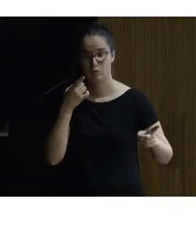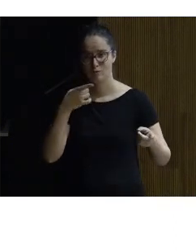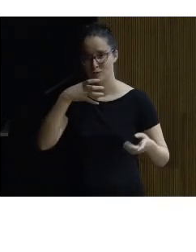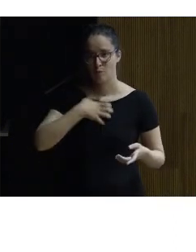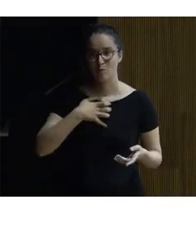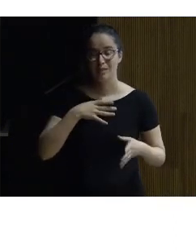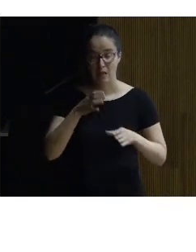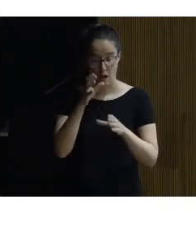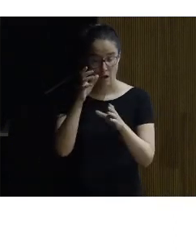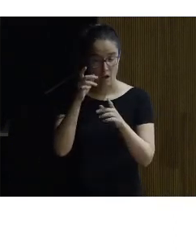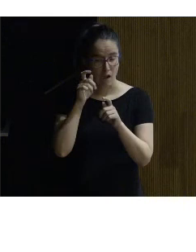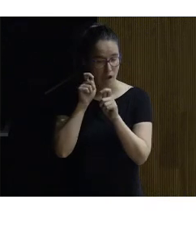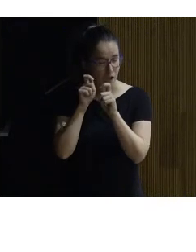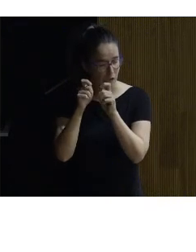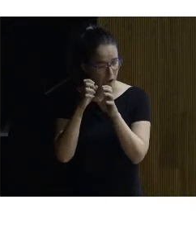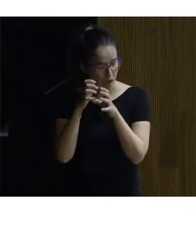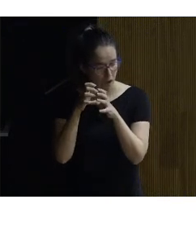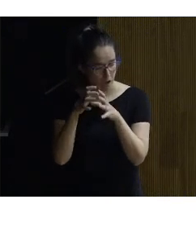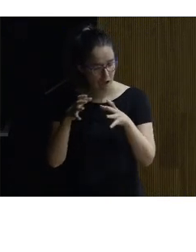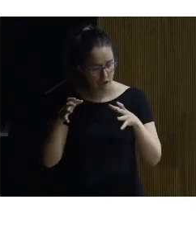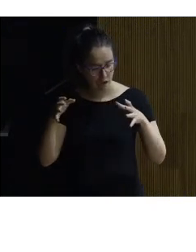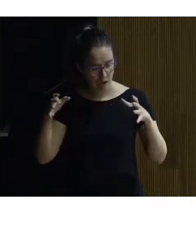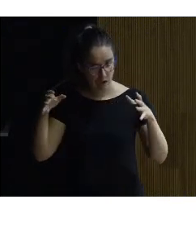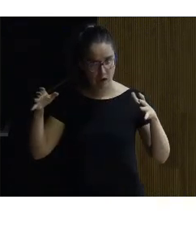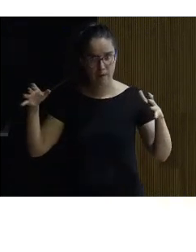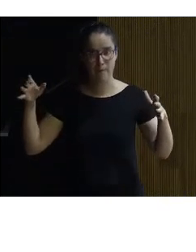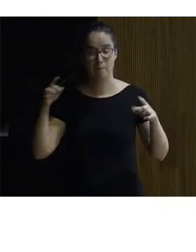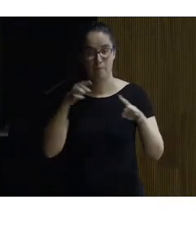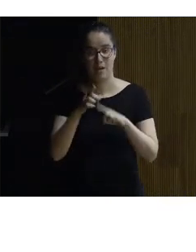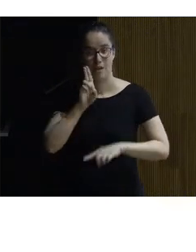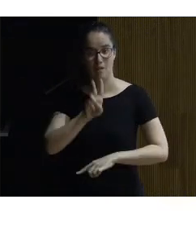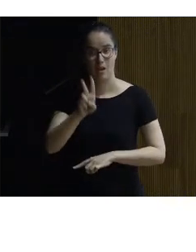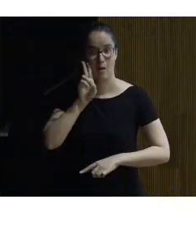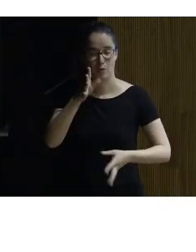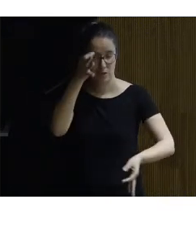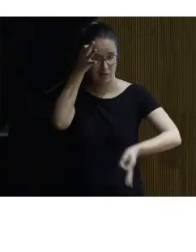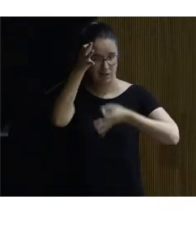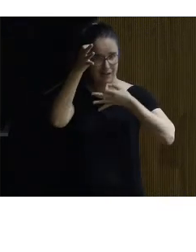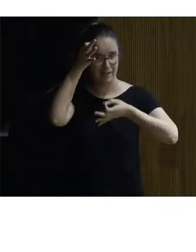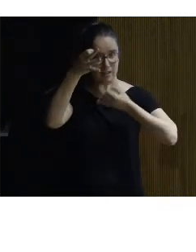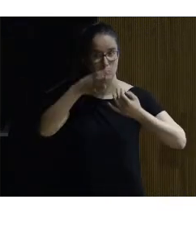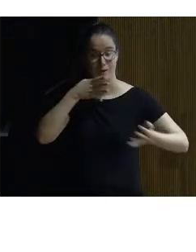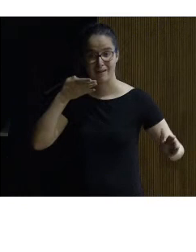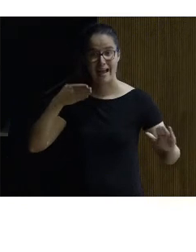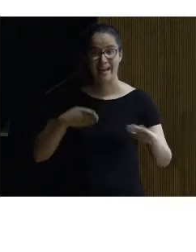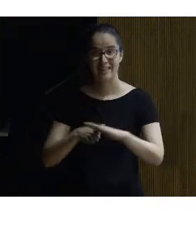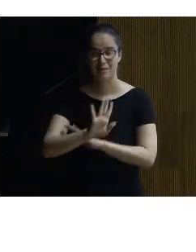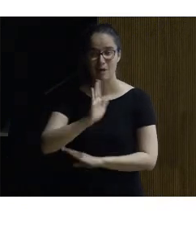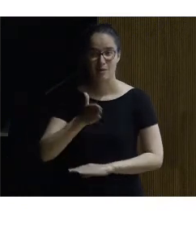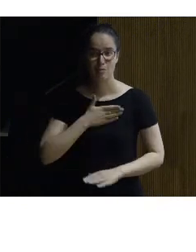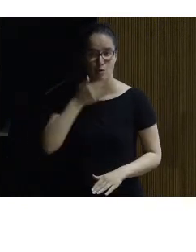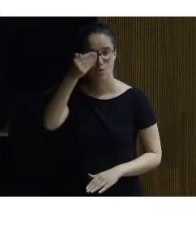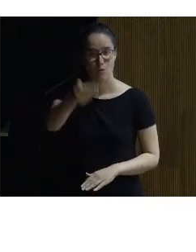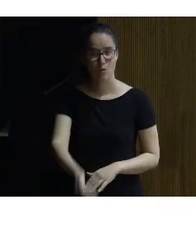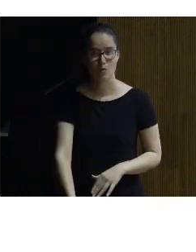donde esa lupa lo que hace es ampliar ampliar un poco para que veamos los detalles porque en accesibilidad al patrimonio es muy